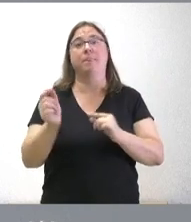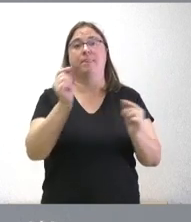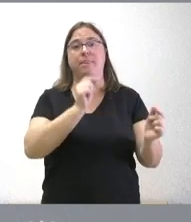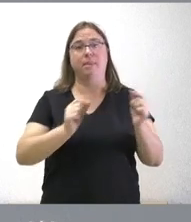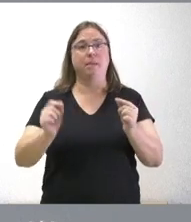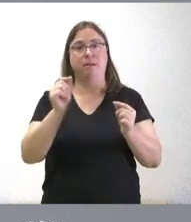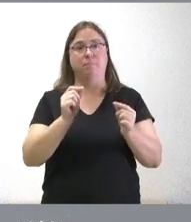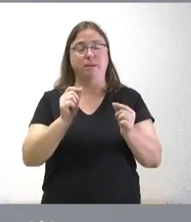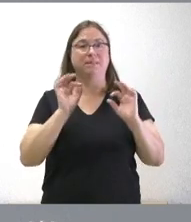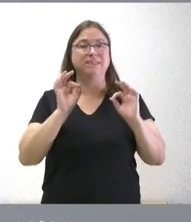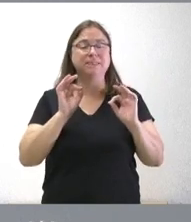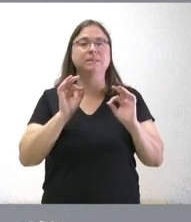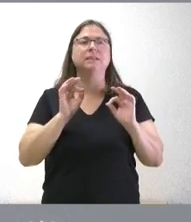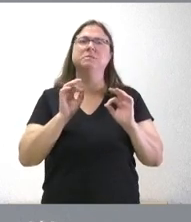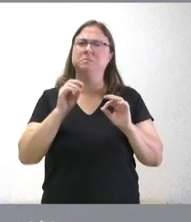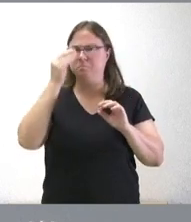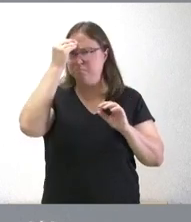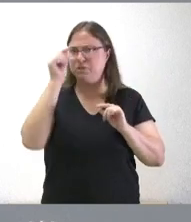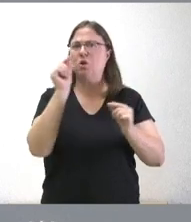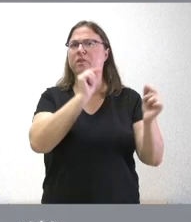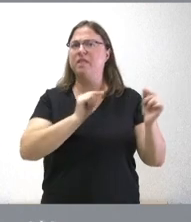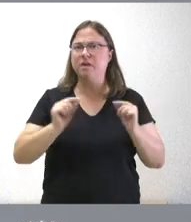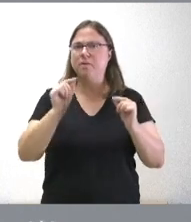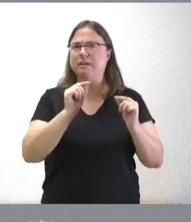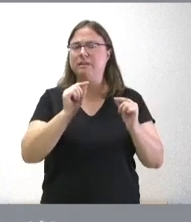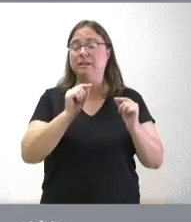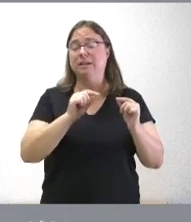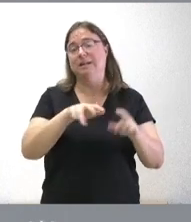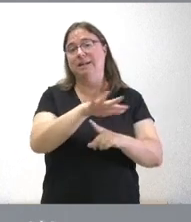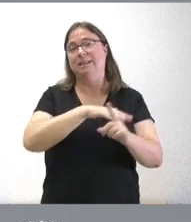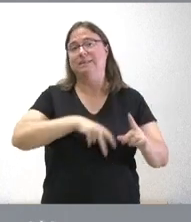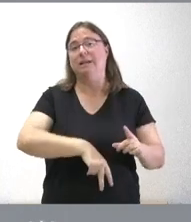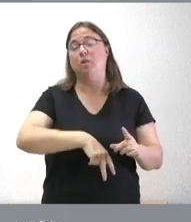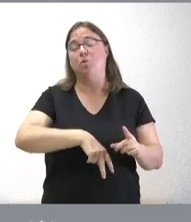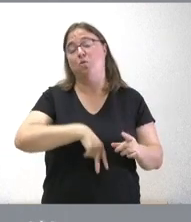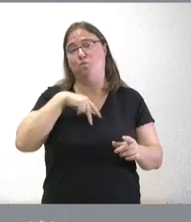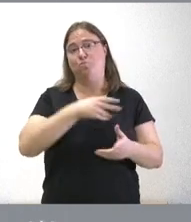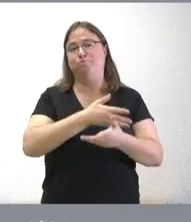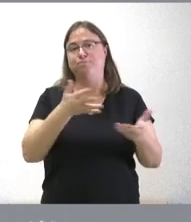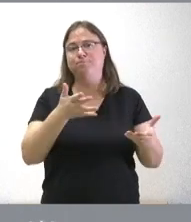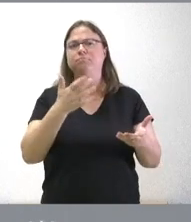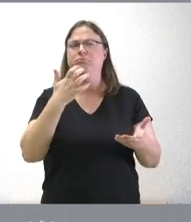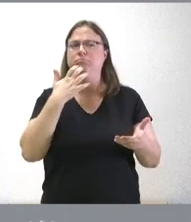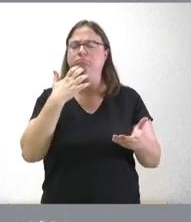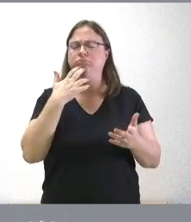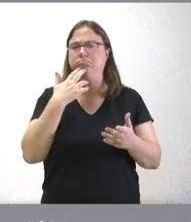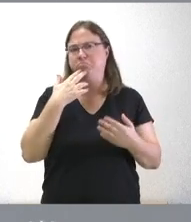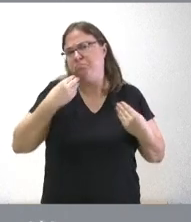de la Comunidad nos parece que ha sido un debate desde el punto de vista del presidente de la Junta es realmente constructivo